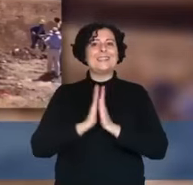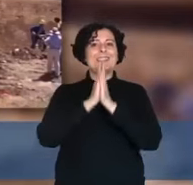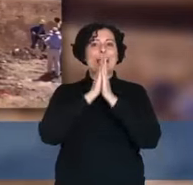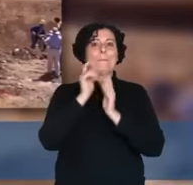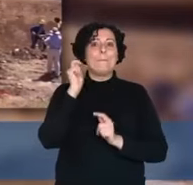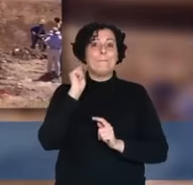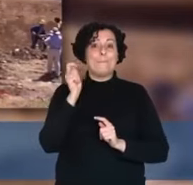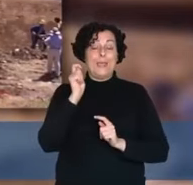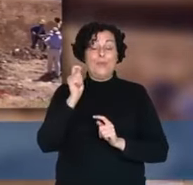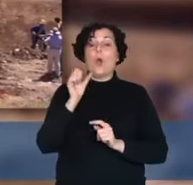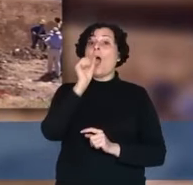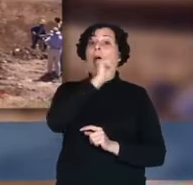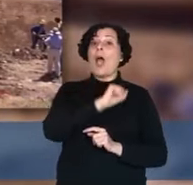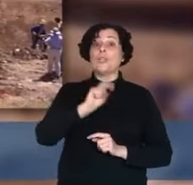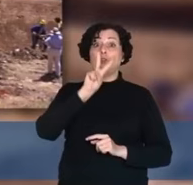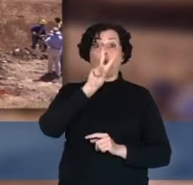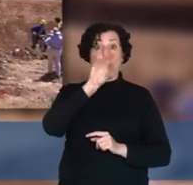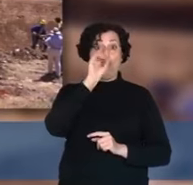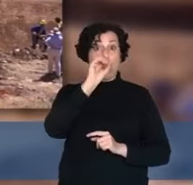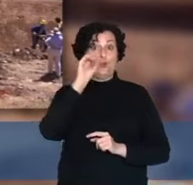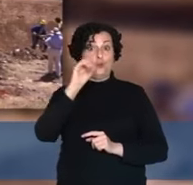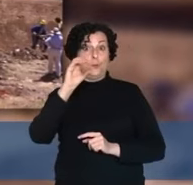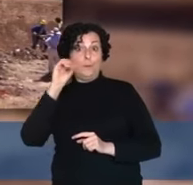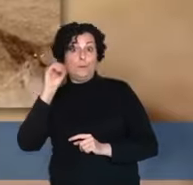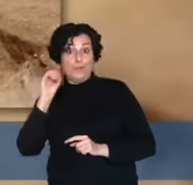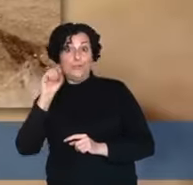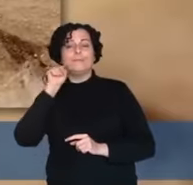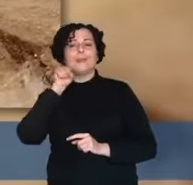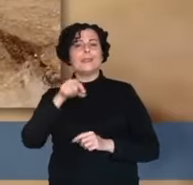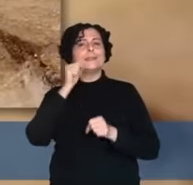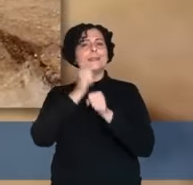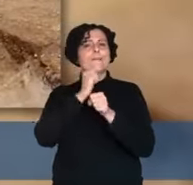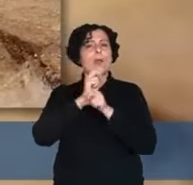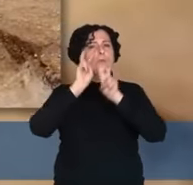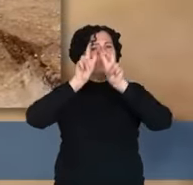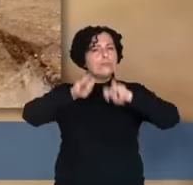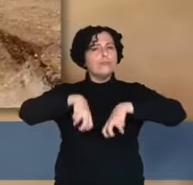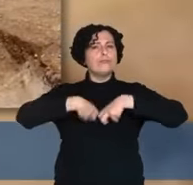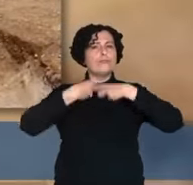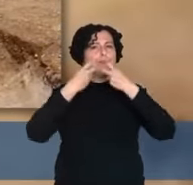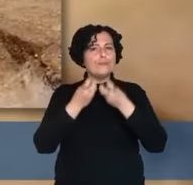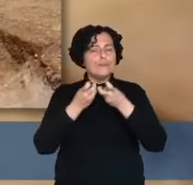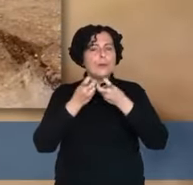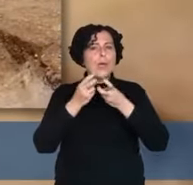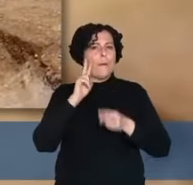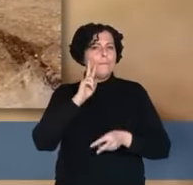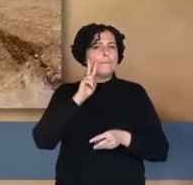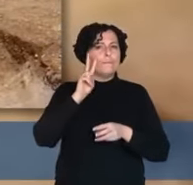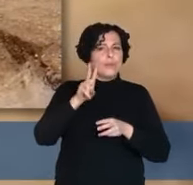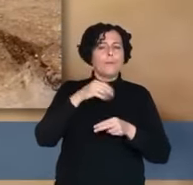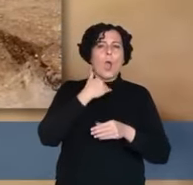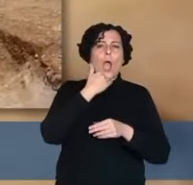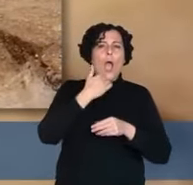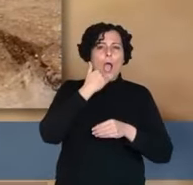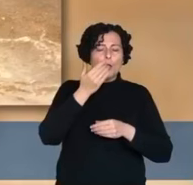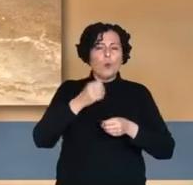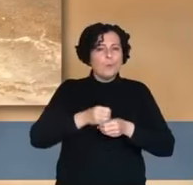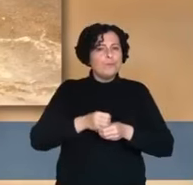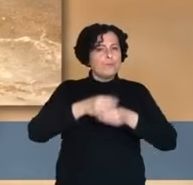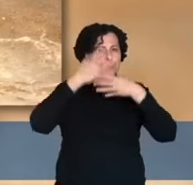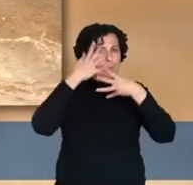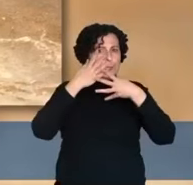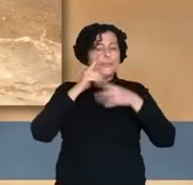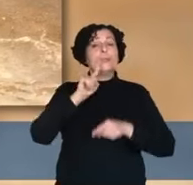En el año 2000 se hicieron trabajos de excavación y conservación que han conseguido recuperar parte de este original monumento